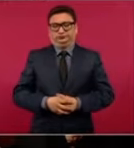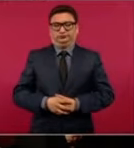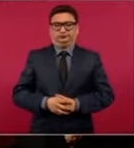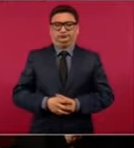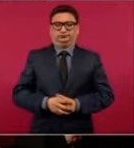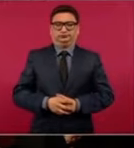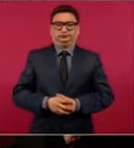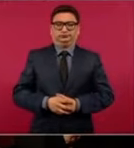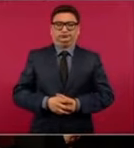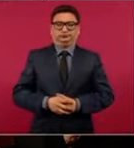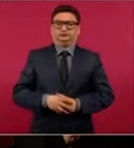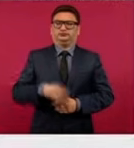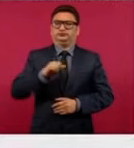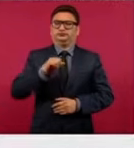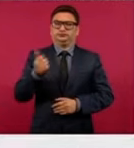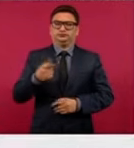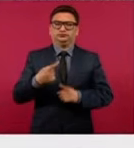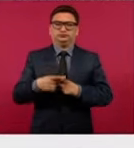¿Quién sigue?